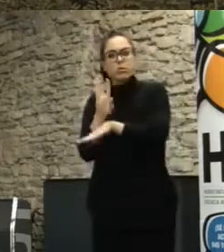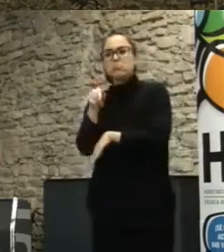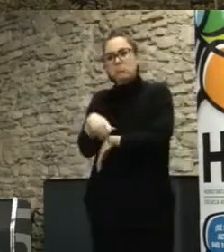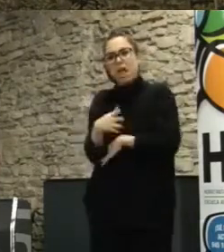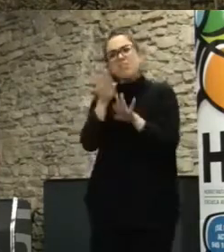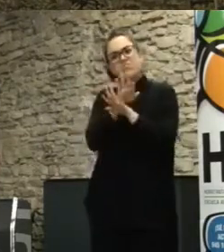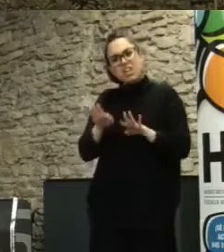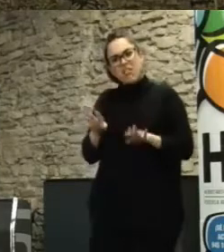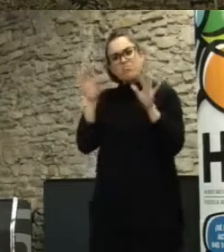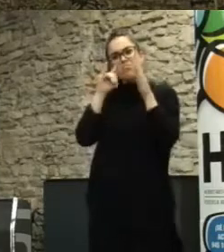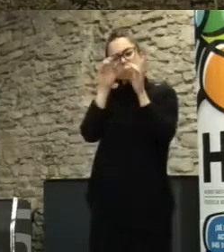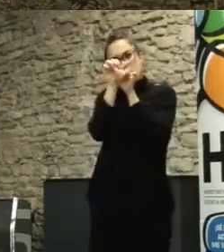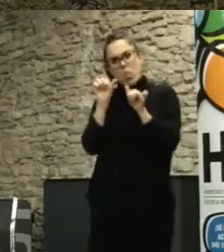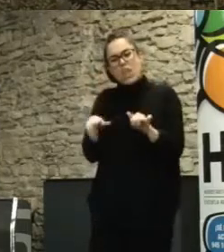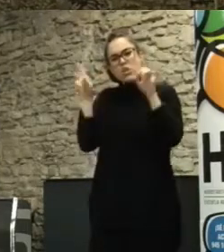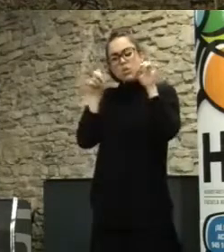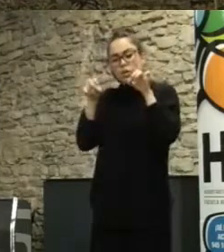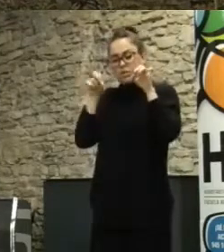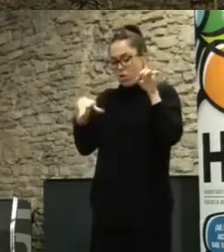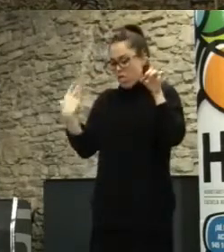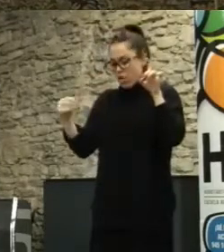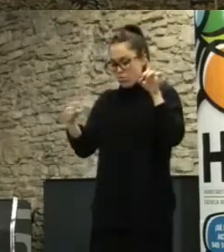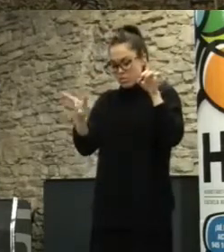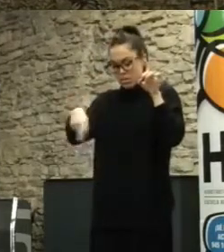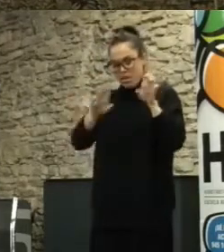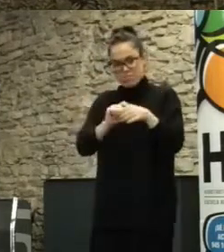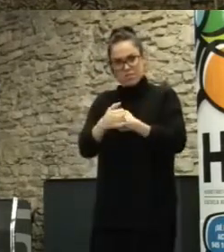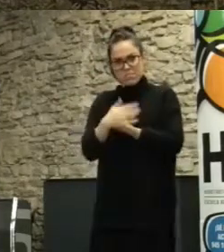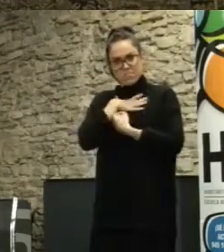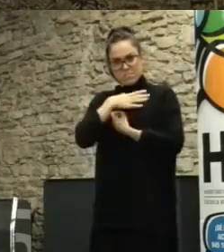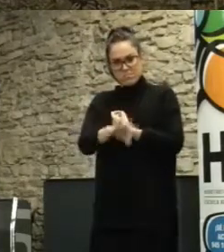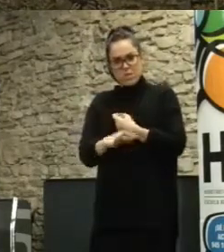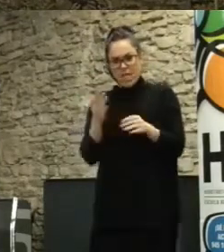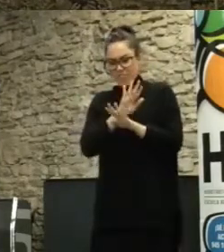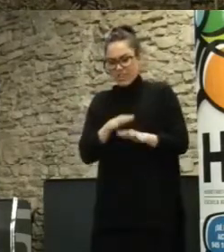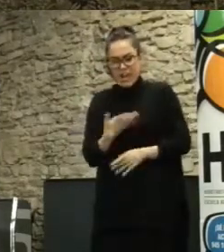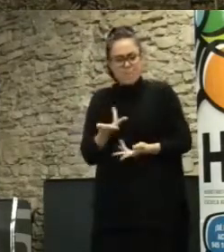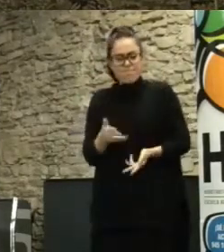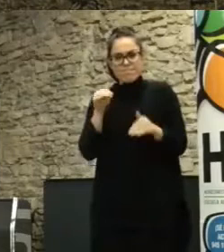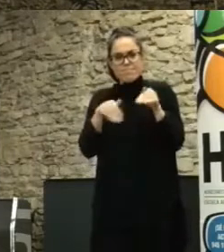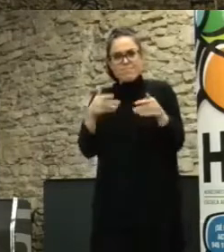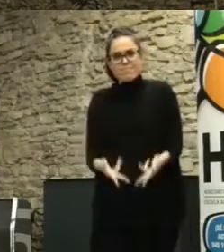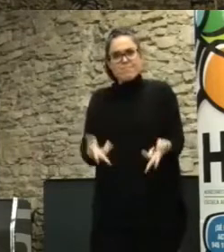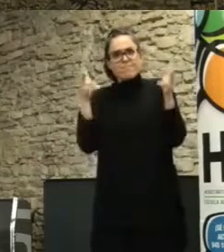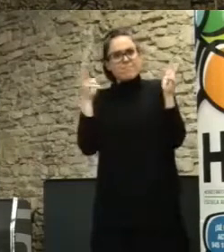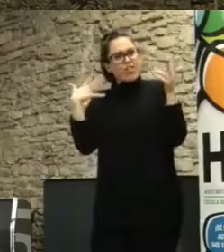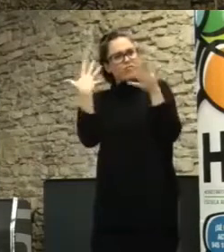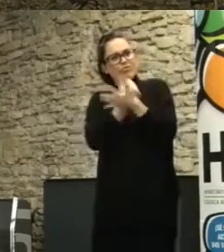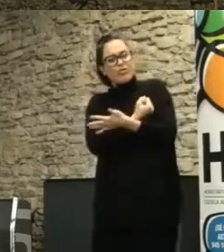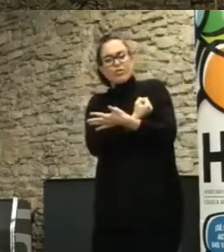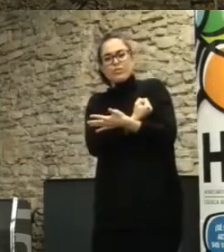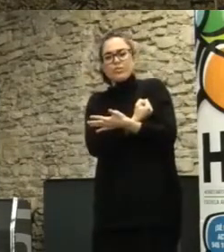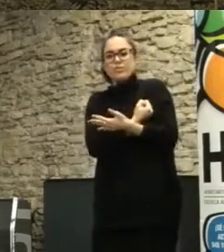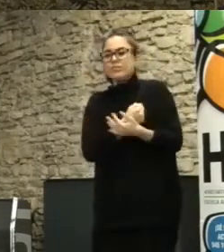tener desde muy jóvenes esta democracia de abajo arriba un poco en el imaginario, ¿no? Entonces, bueno, si te sientes